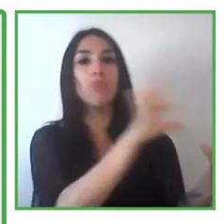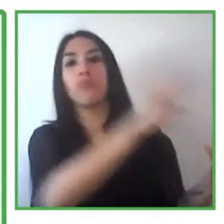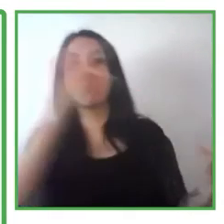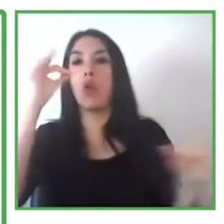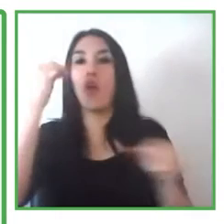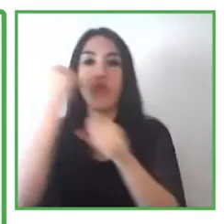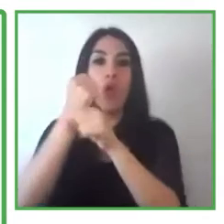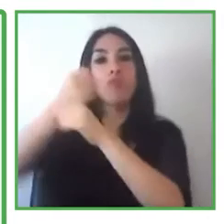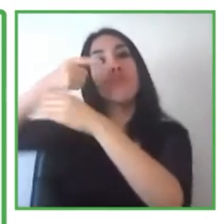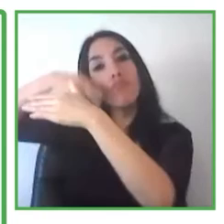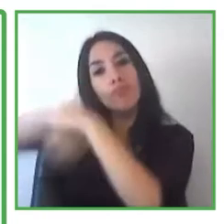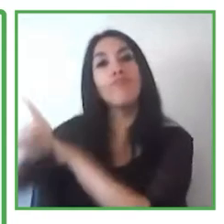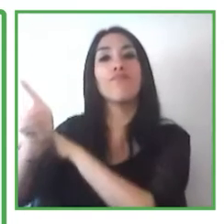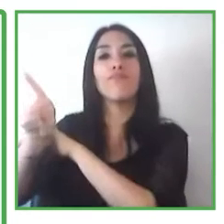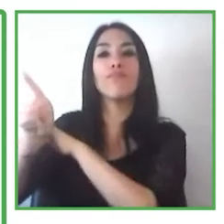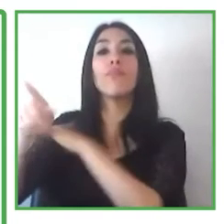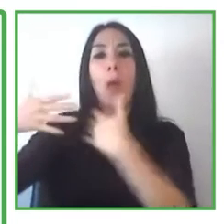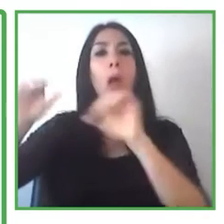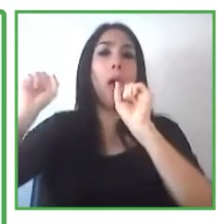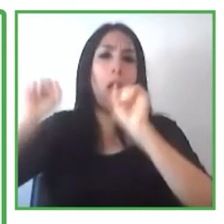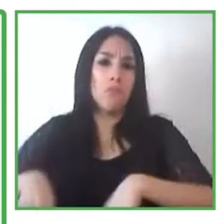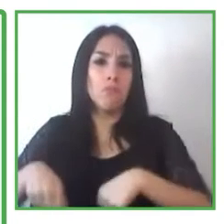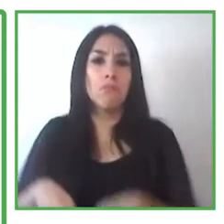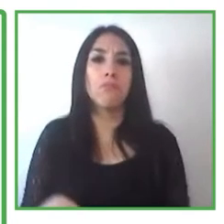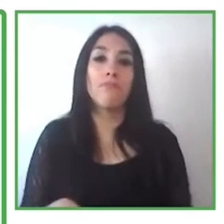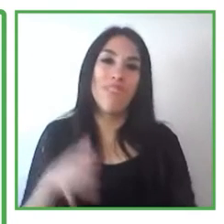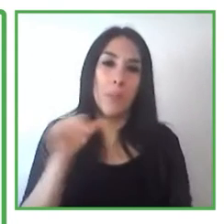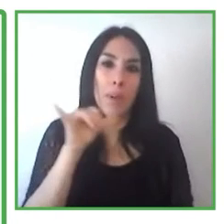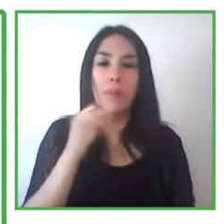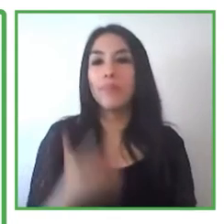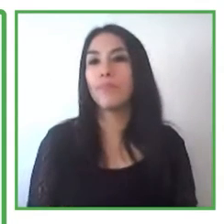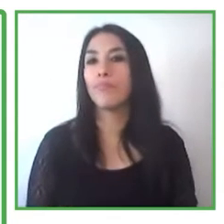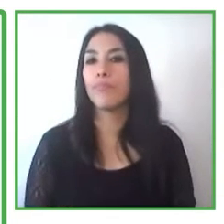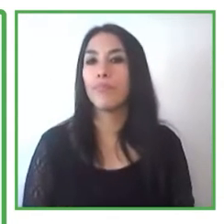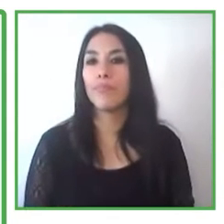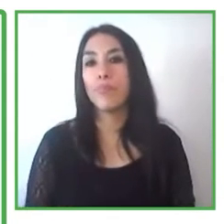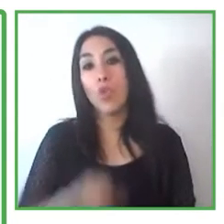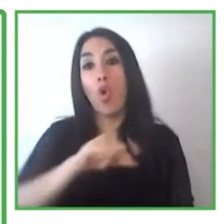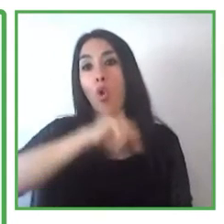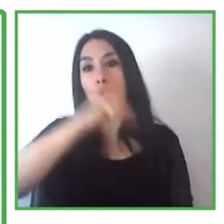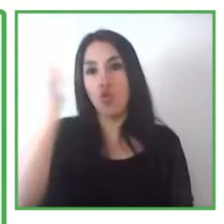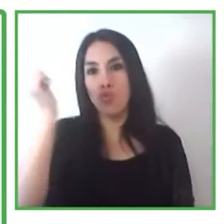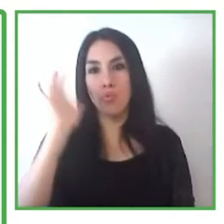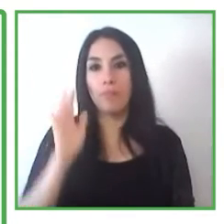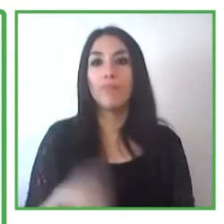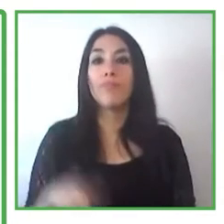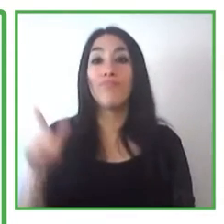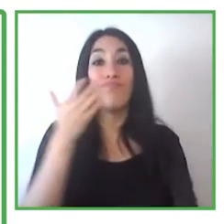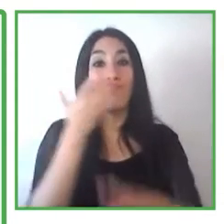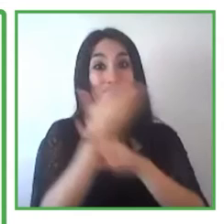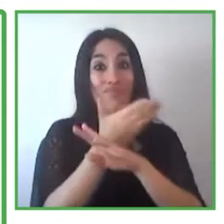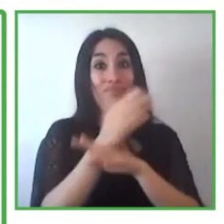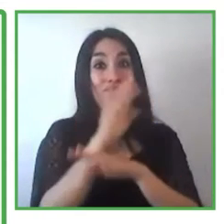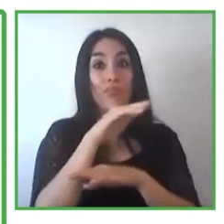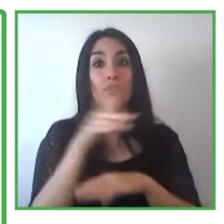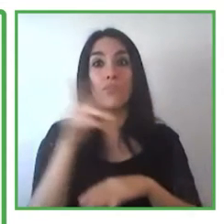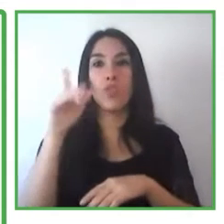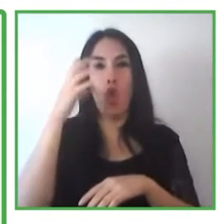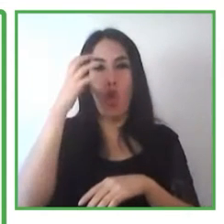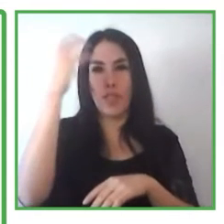También hemos recibido solicitudes de empresas privadas